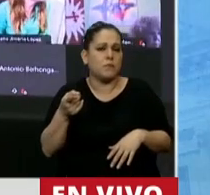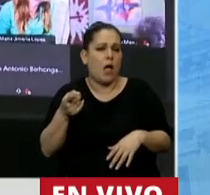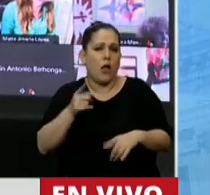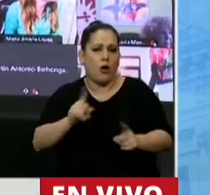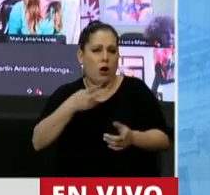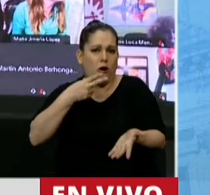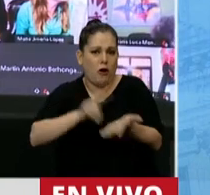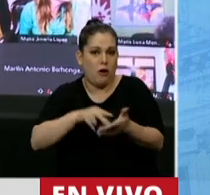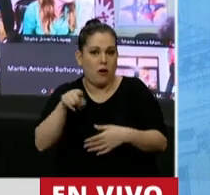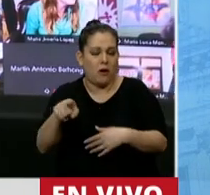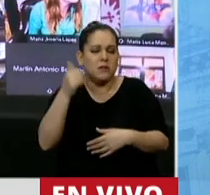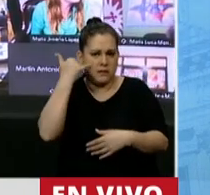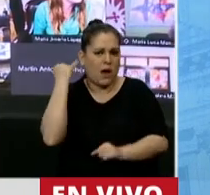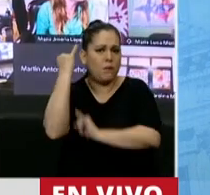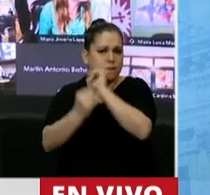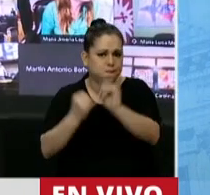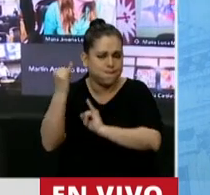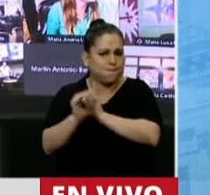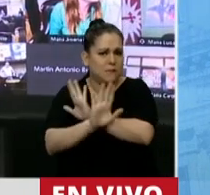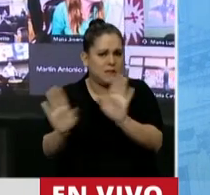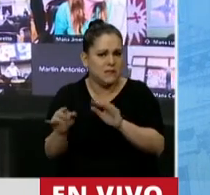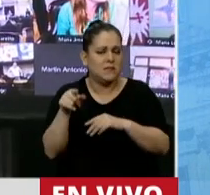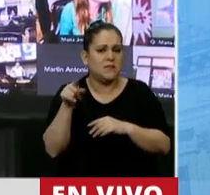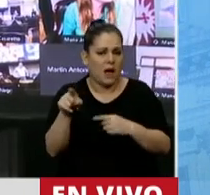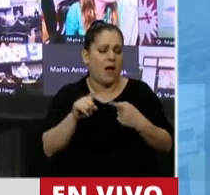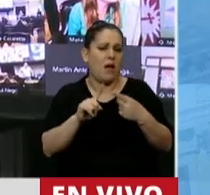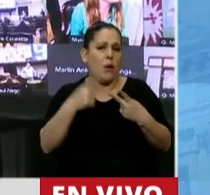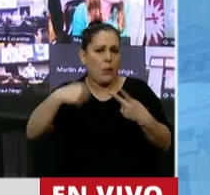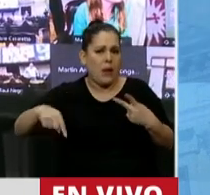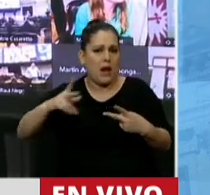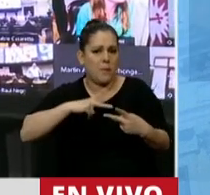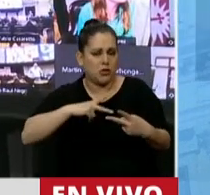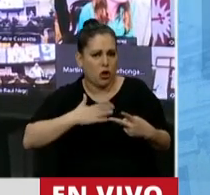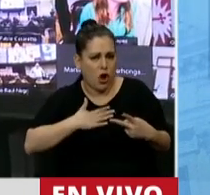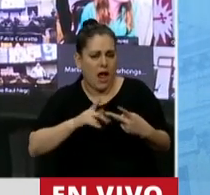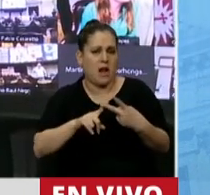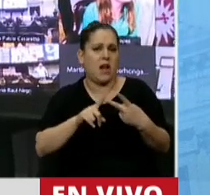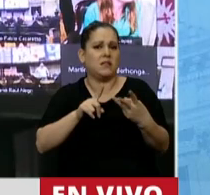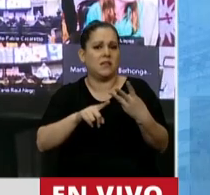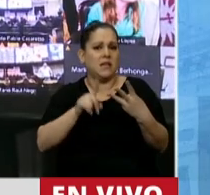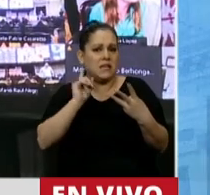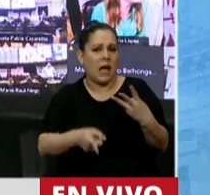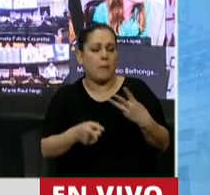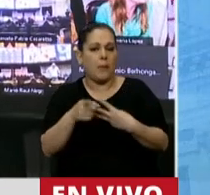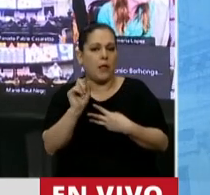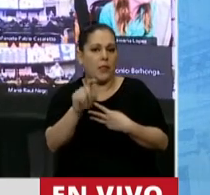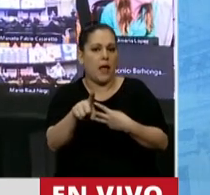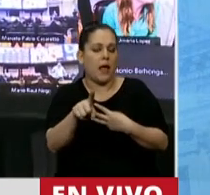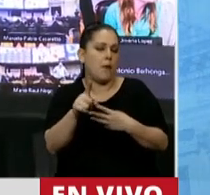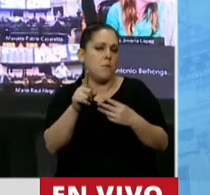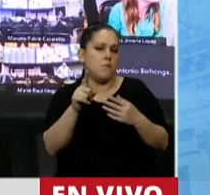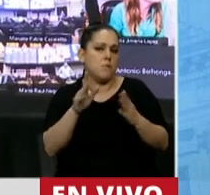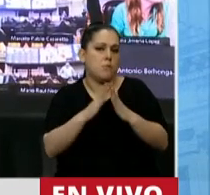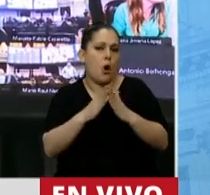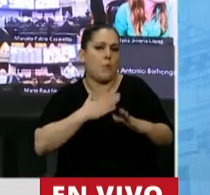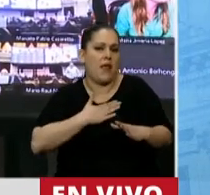ya se han expresado aquí, al sumarse con bienes personales, va a absorber una parte importante de la propiedad